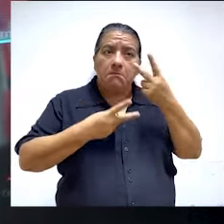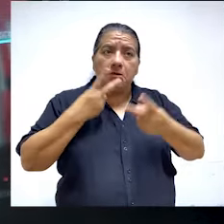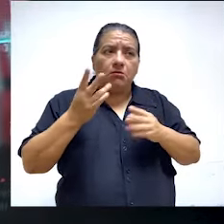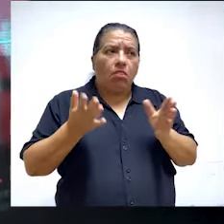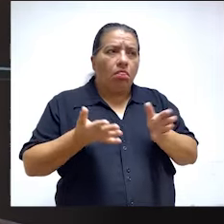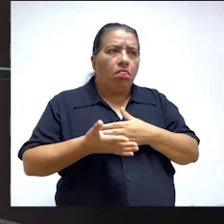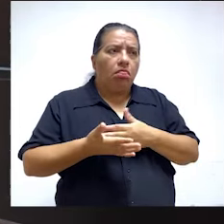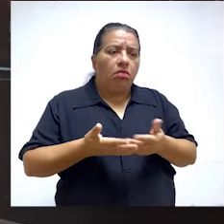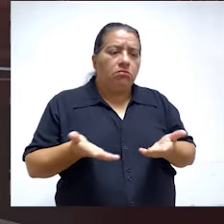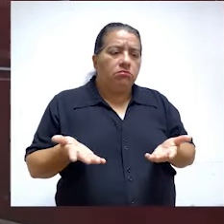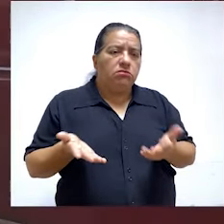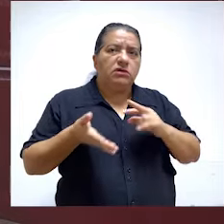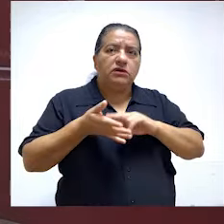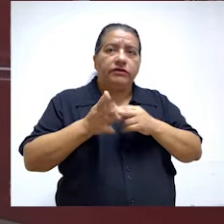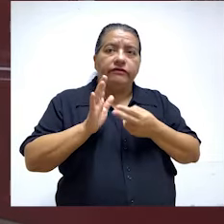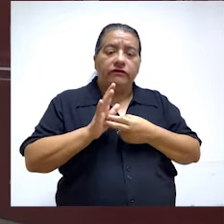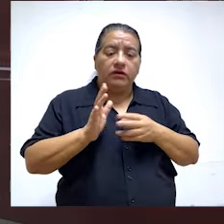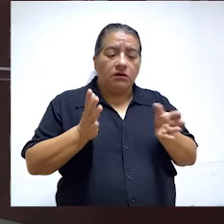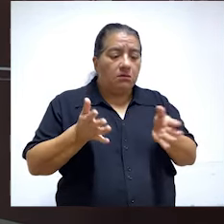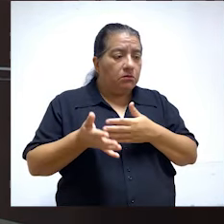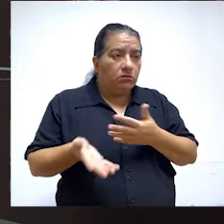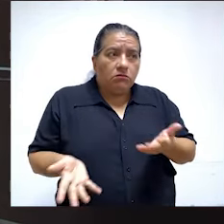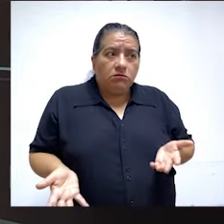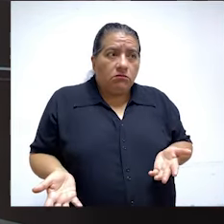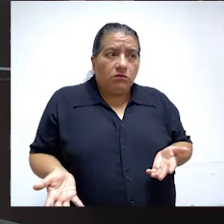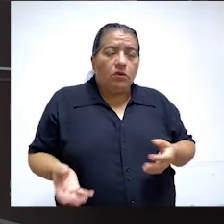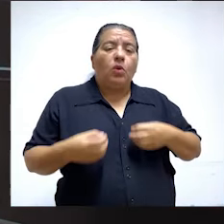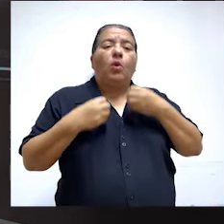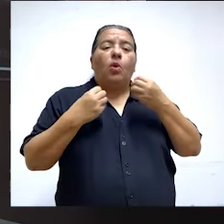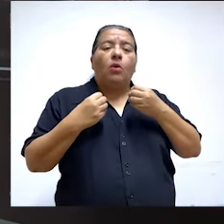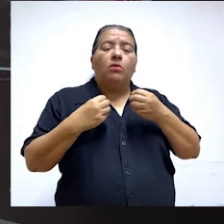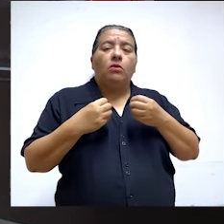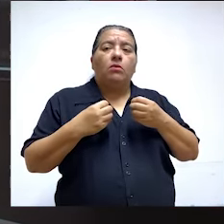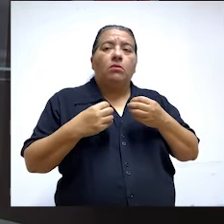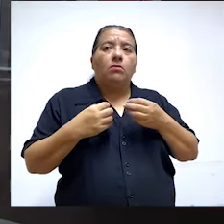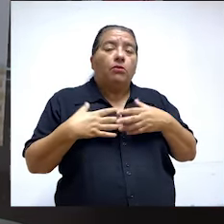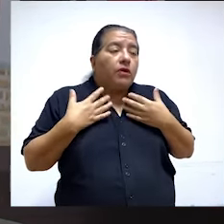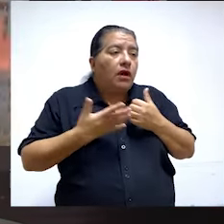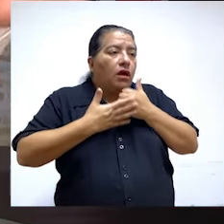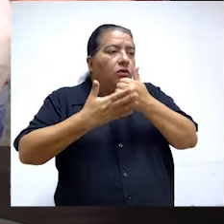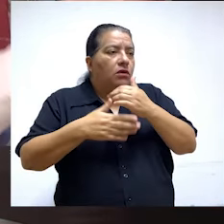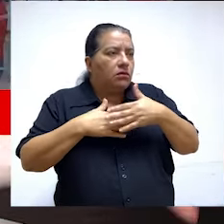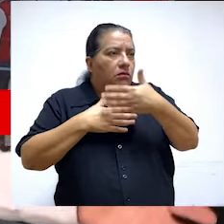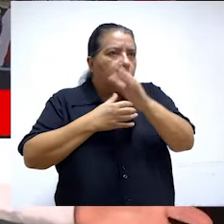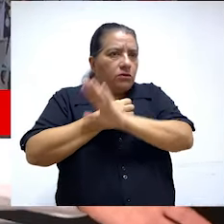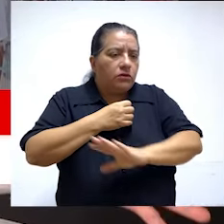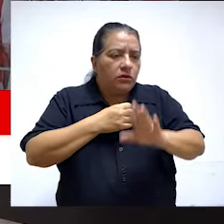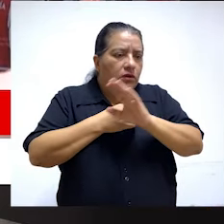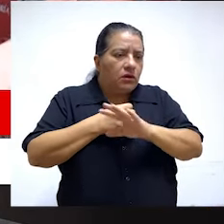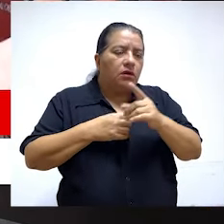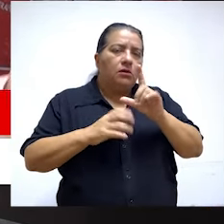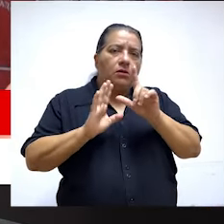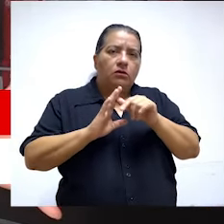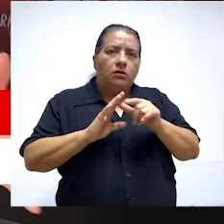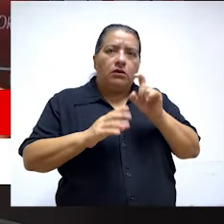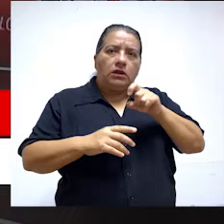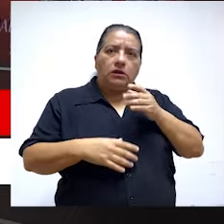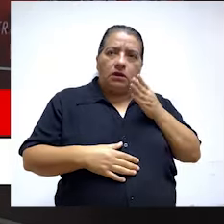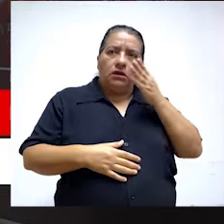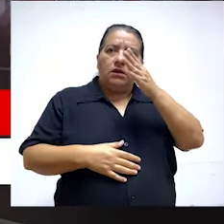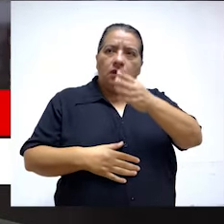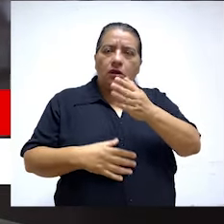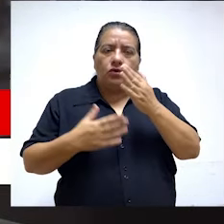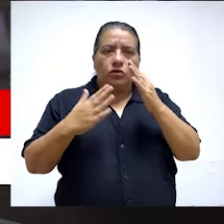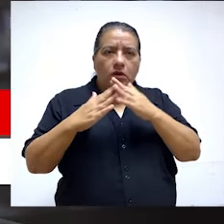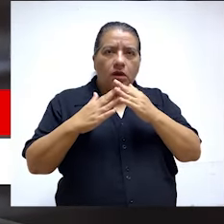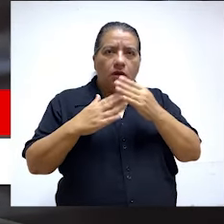es posible que estos no sean pasibles de seguimiento. Por ende, esa persona que ha ido a denunciar o que